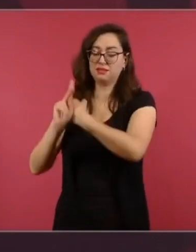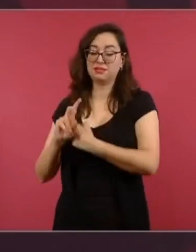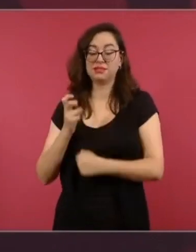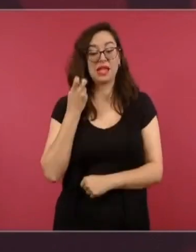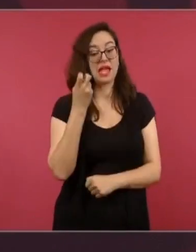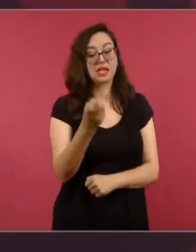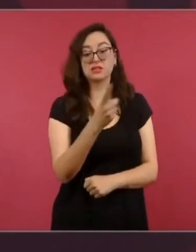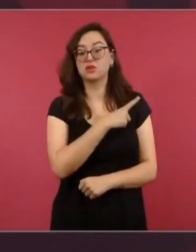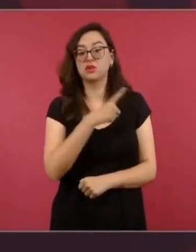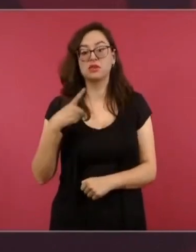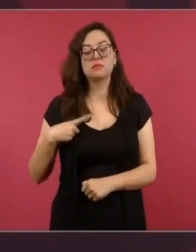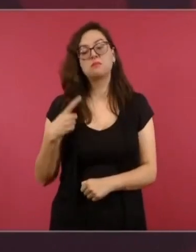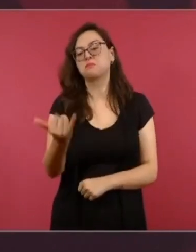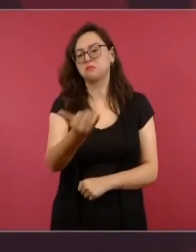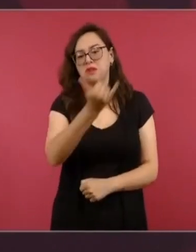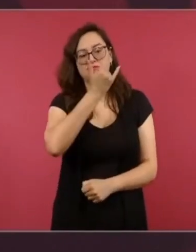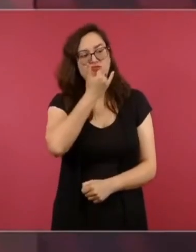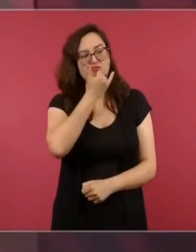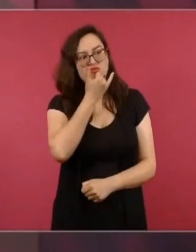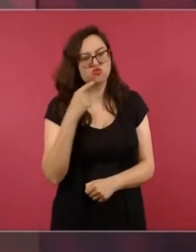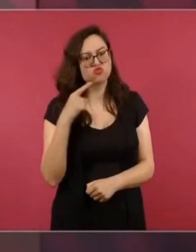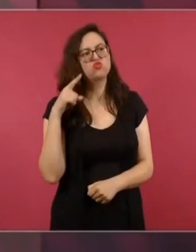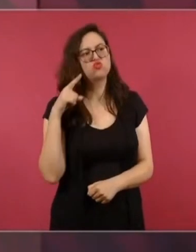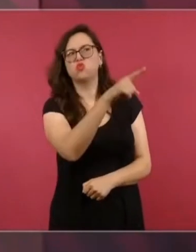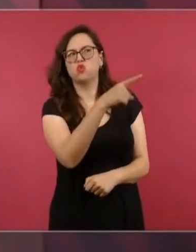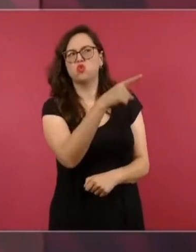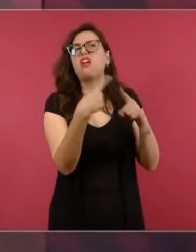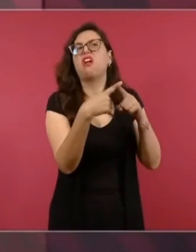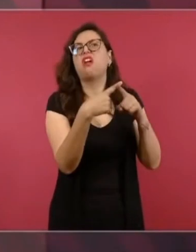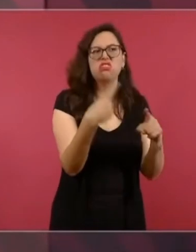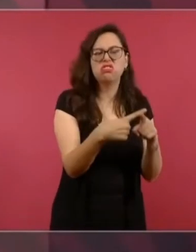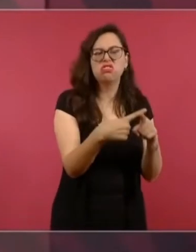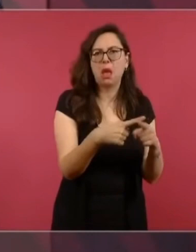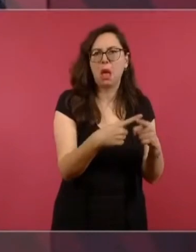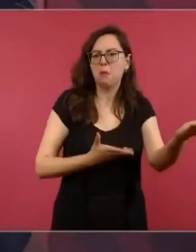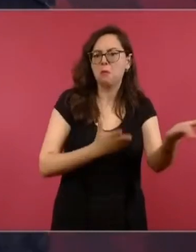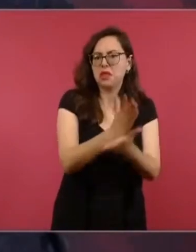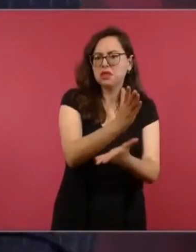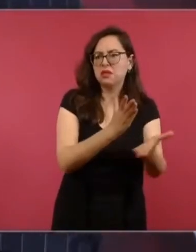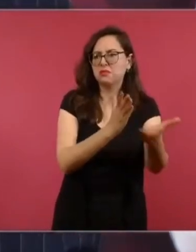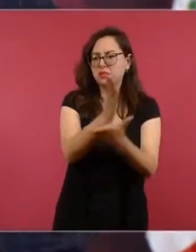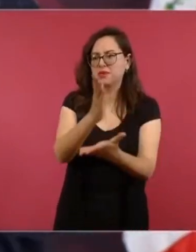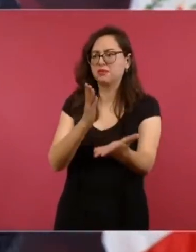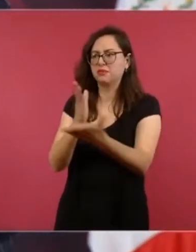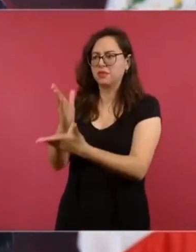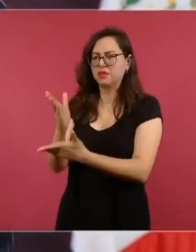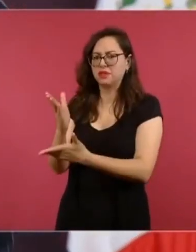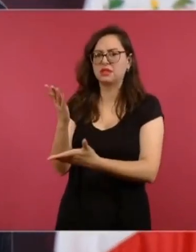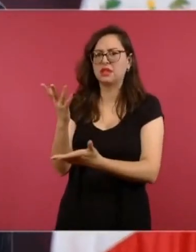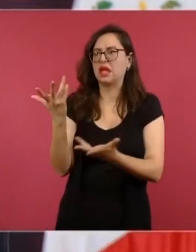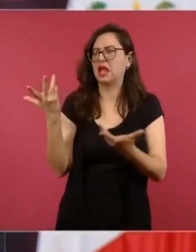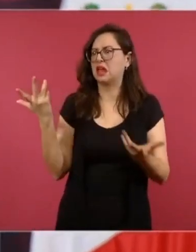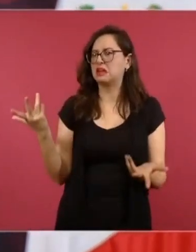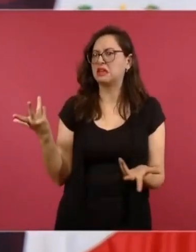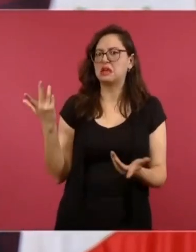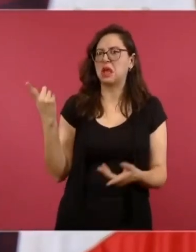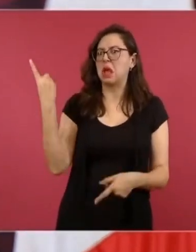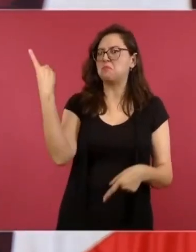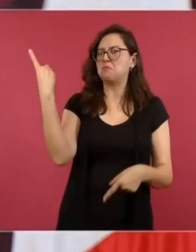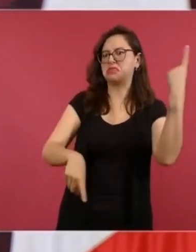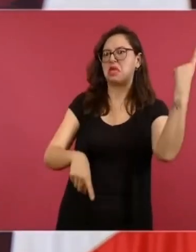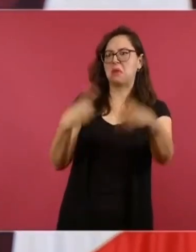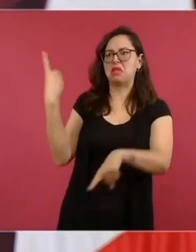Ellos no son nadie para estar extendiendo cartas de buena